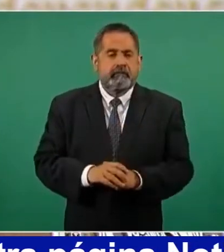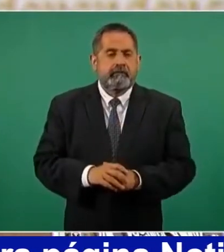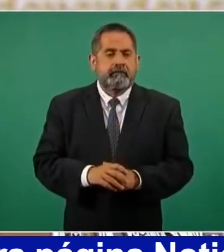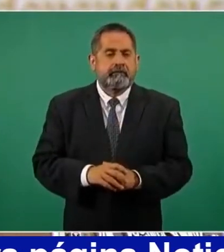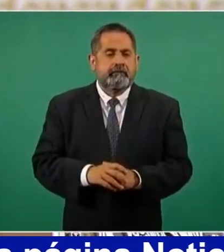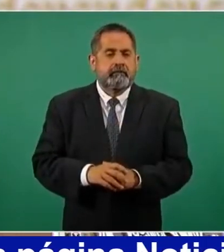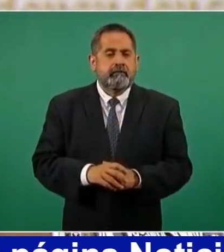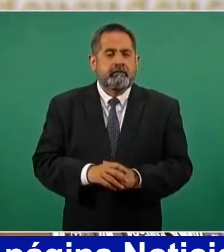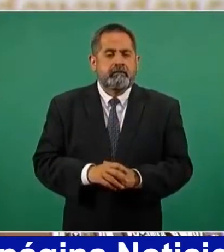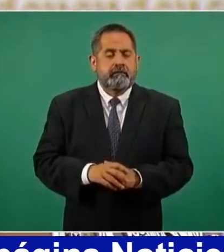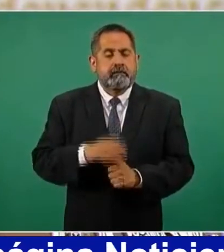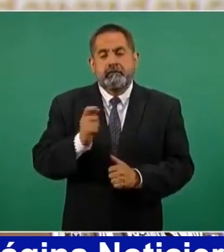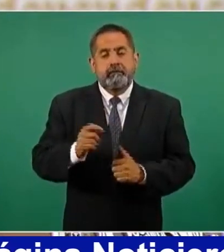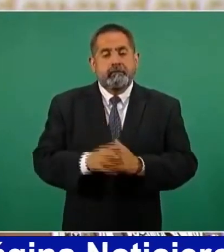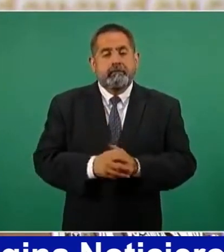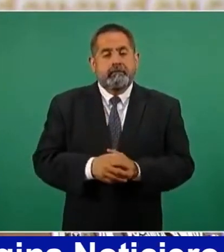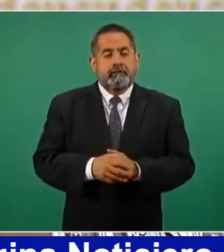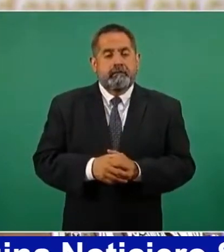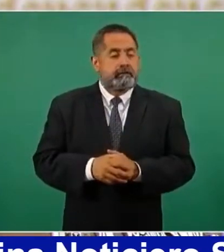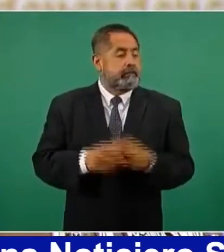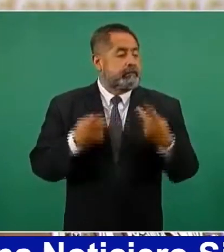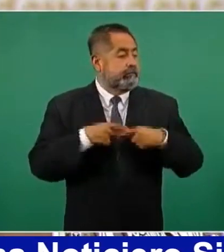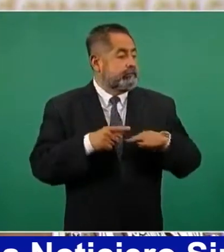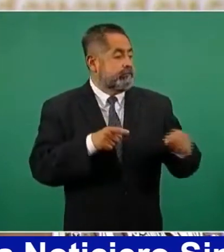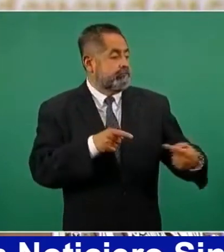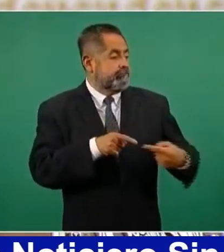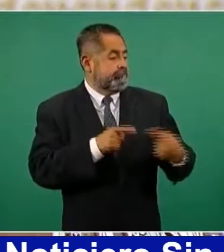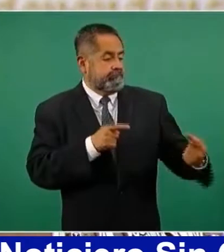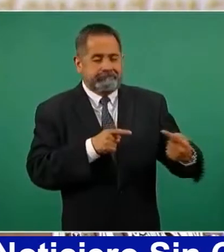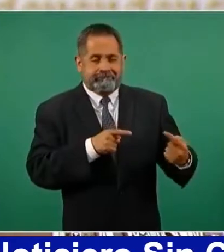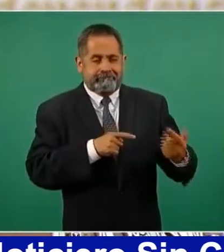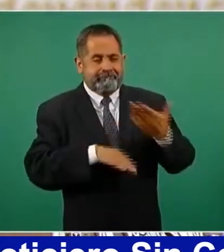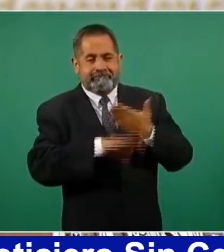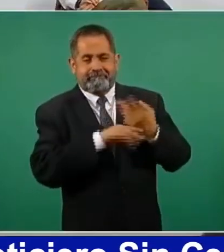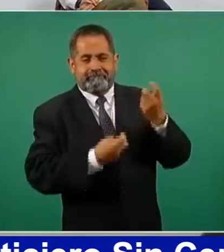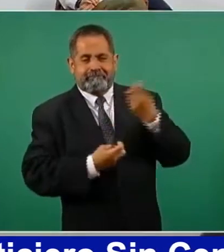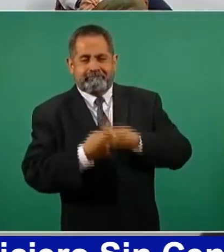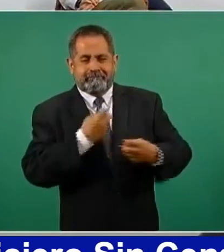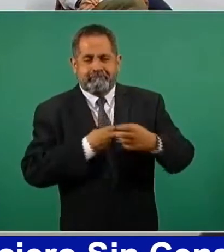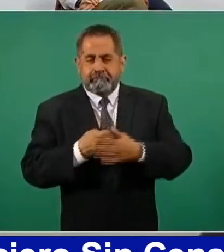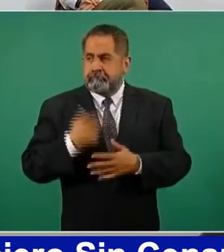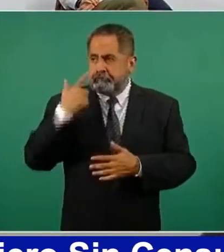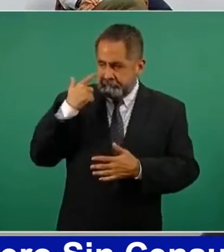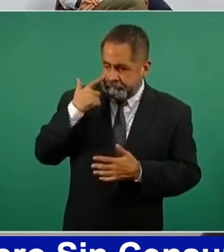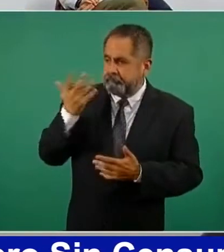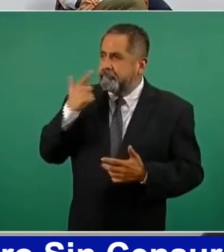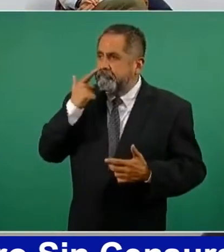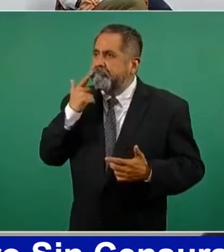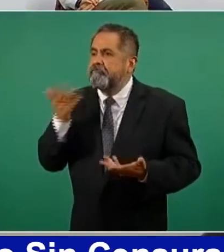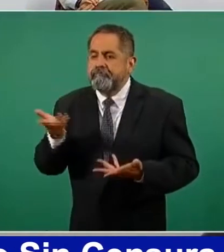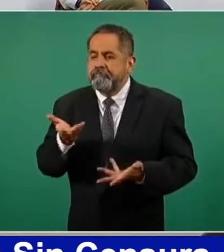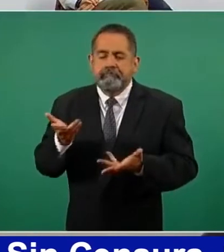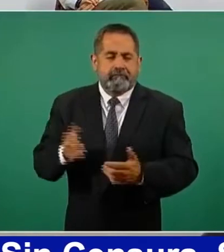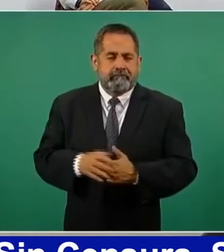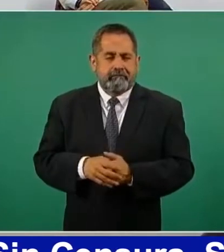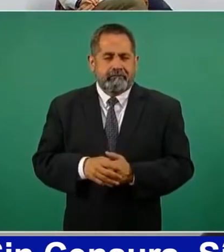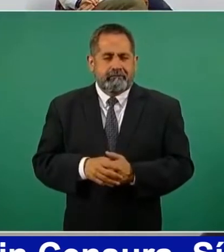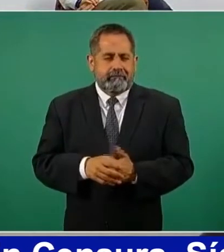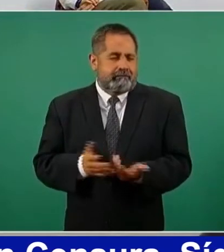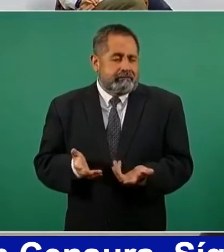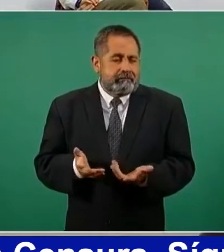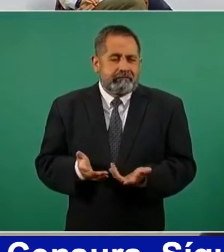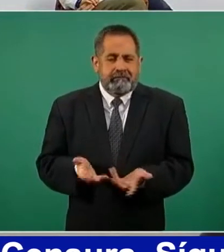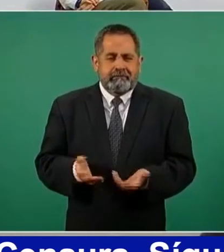nuestros adversarios, pues ¿qué pueden